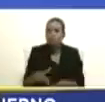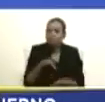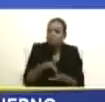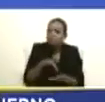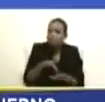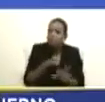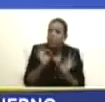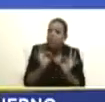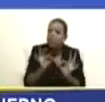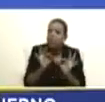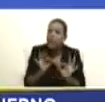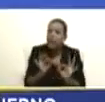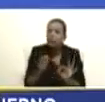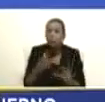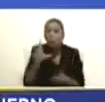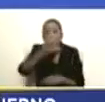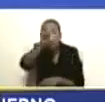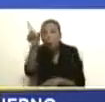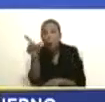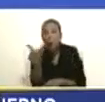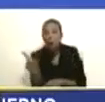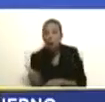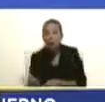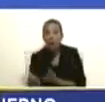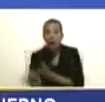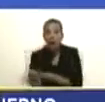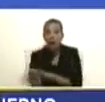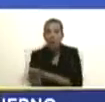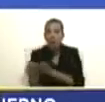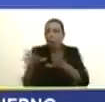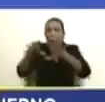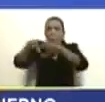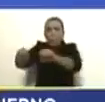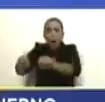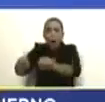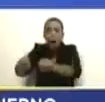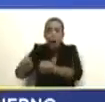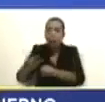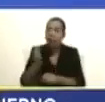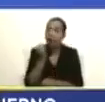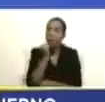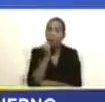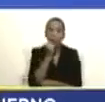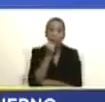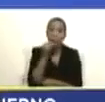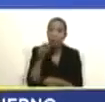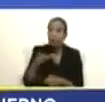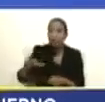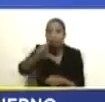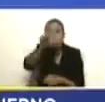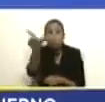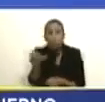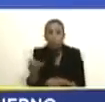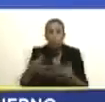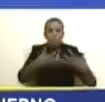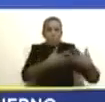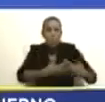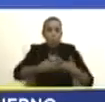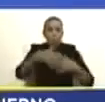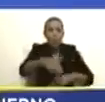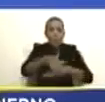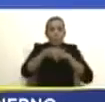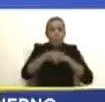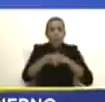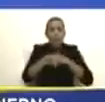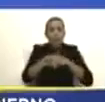Porque nuestra Guayana Esequiba ha sido ocupada de facto por el Imperio Británico y